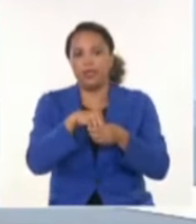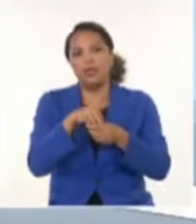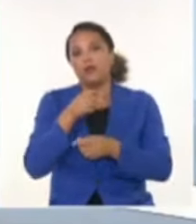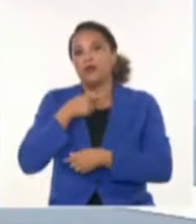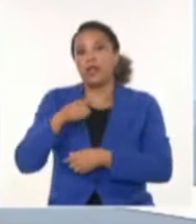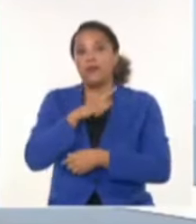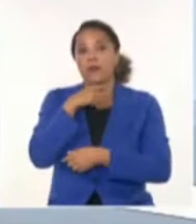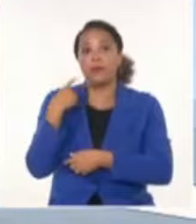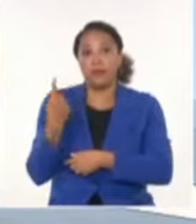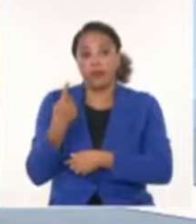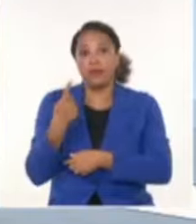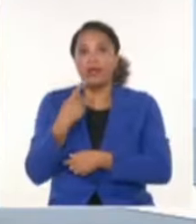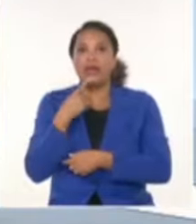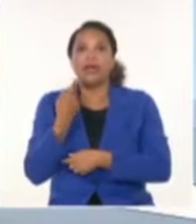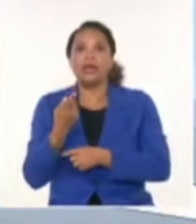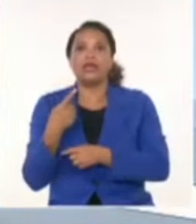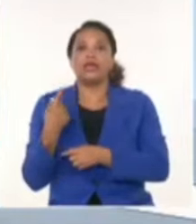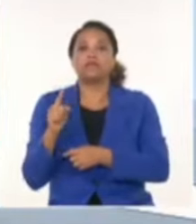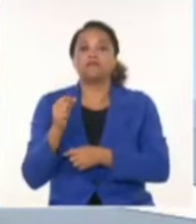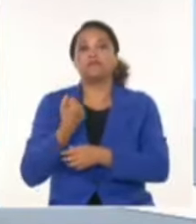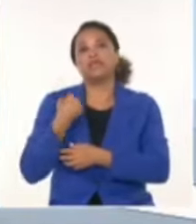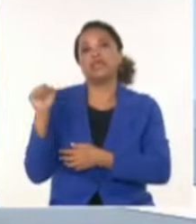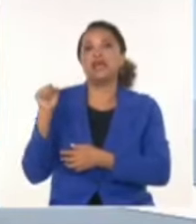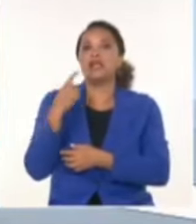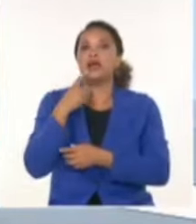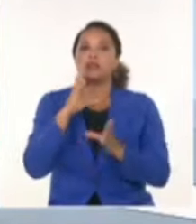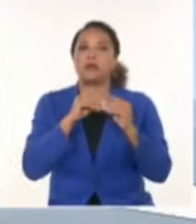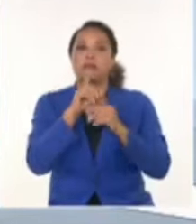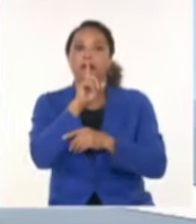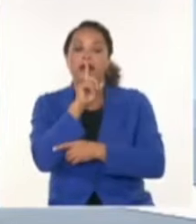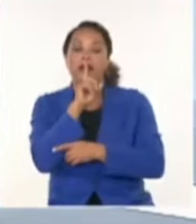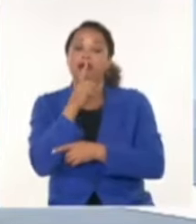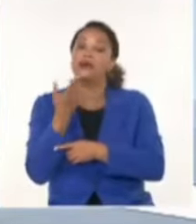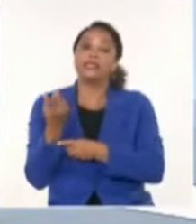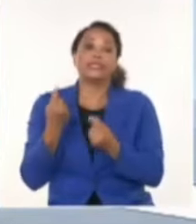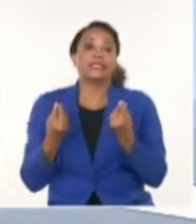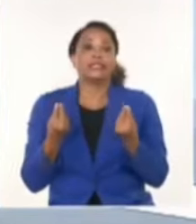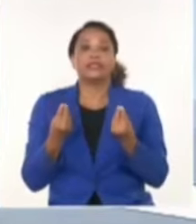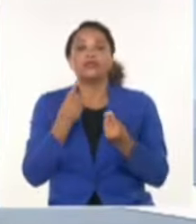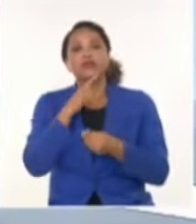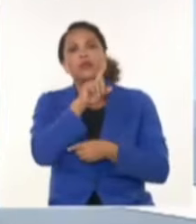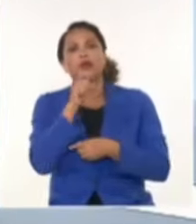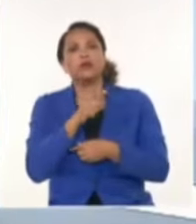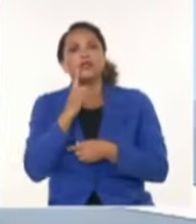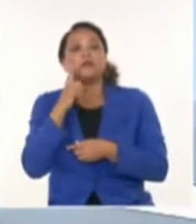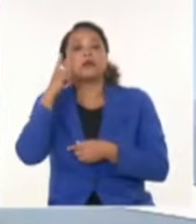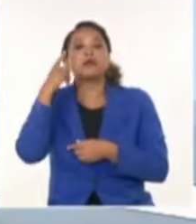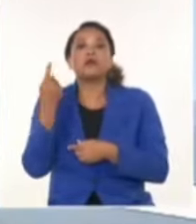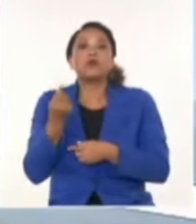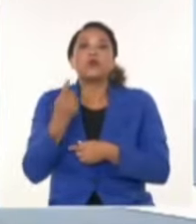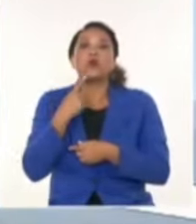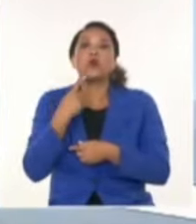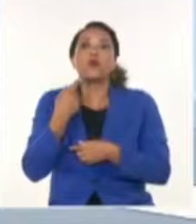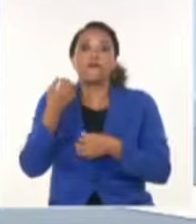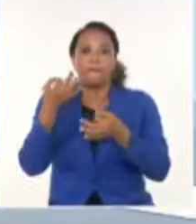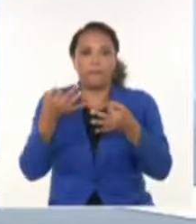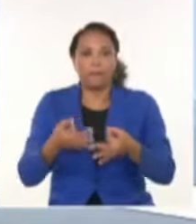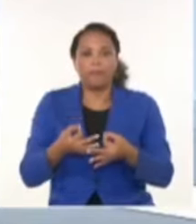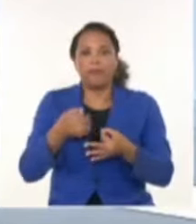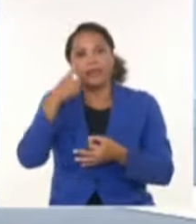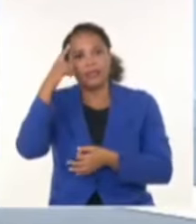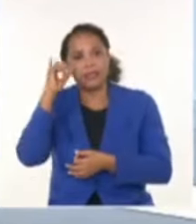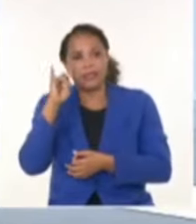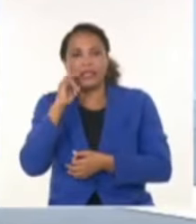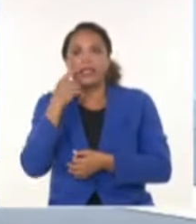el ente electoral es corrupto, pero si gana, bueno, no hay comentarios. A lo que uno se pregunta, si no creen en el CNE, si consideran que sí o sí las